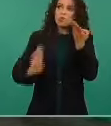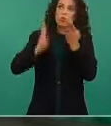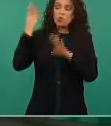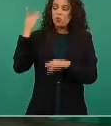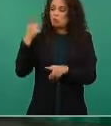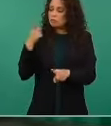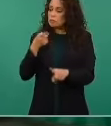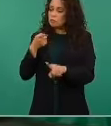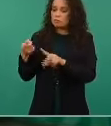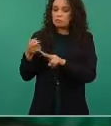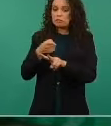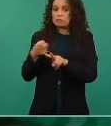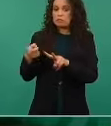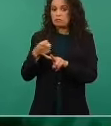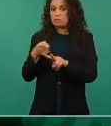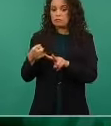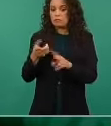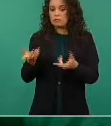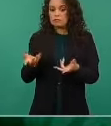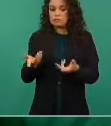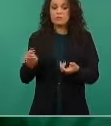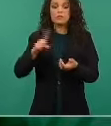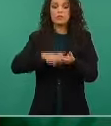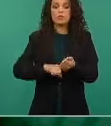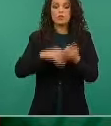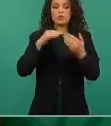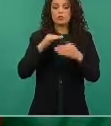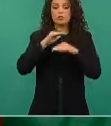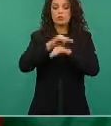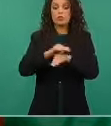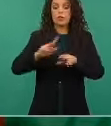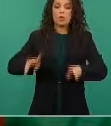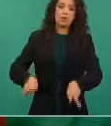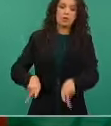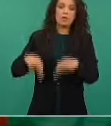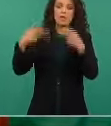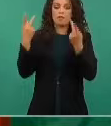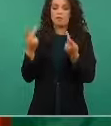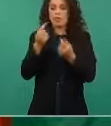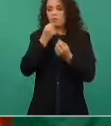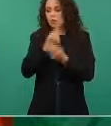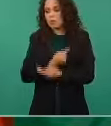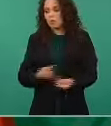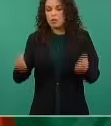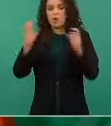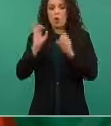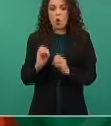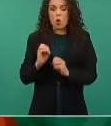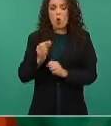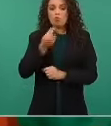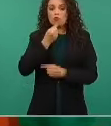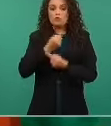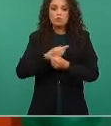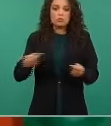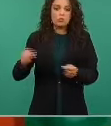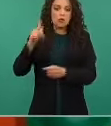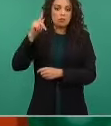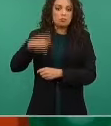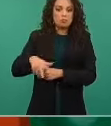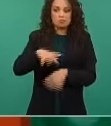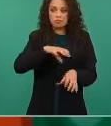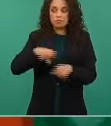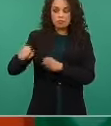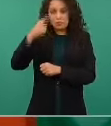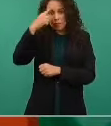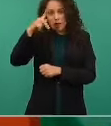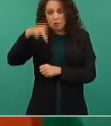Lo de la trata o la prostitución infantil no